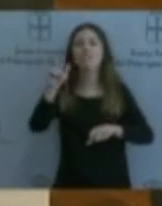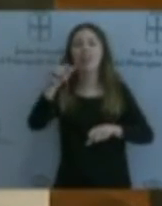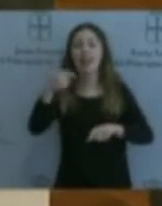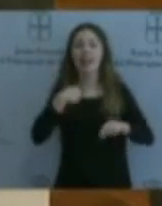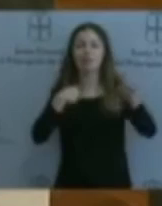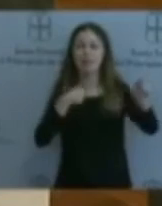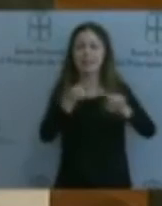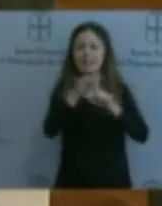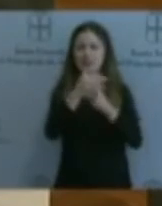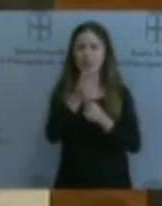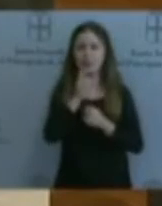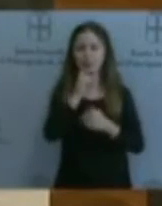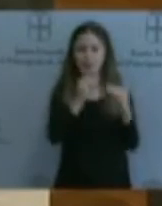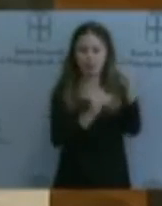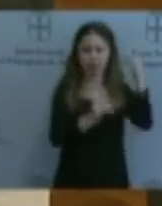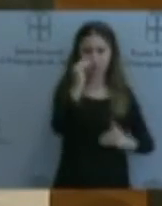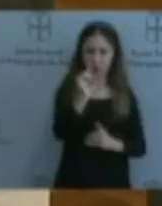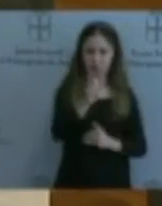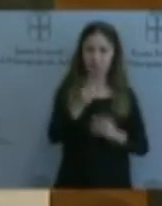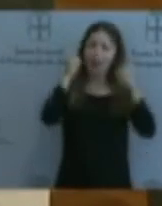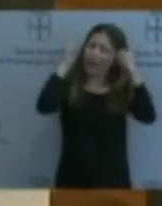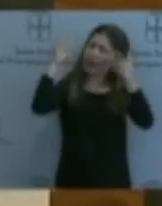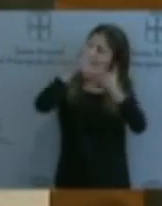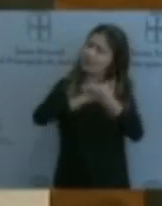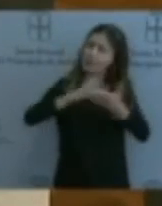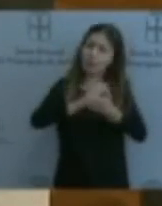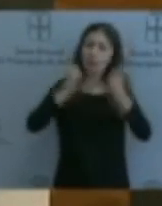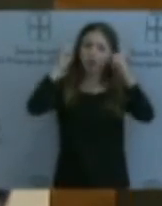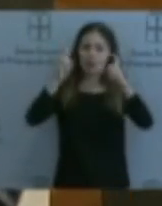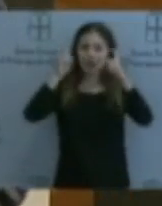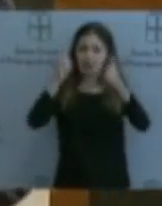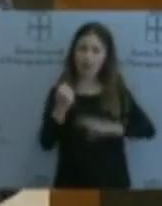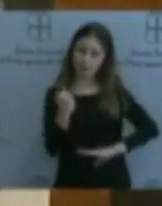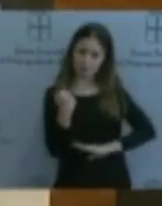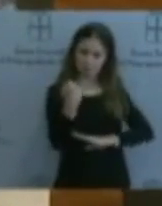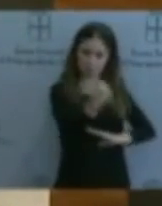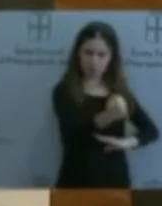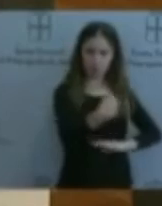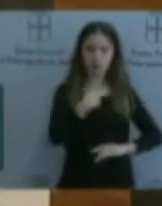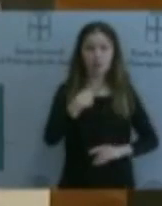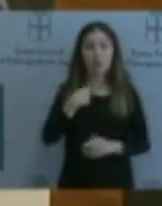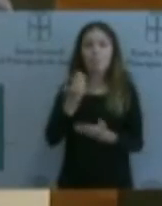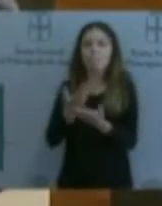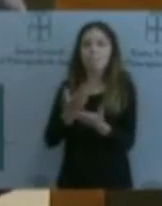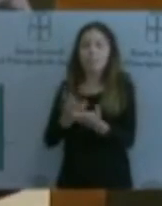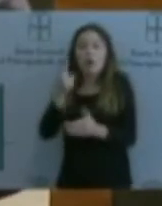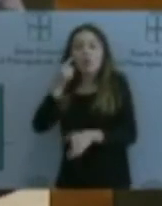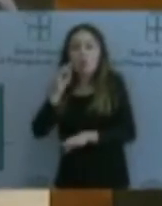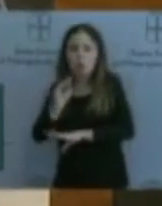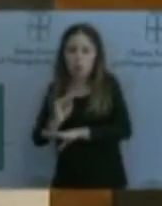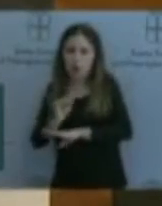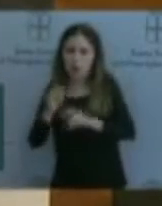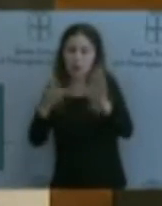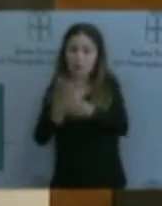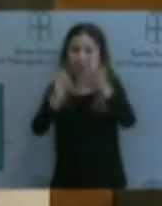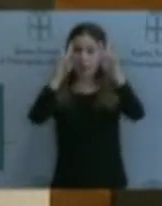tenemos que estar todos en común. Yo le llamo simplemente a la prudencia y advierto que es un tema en el que se puede manipular y, de hecho, nosotros manipulamos información sensible